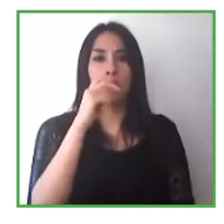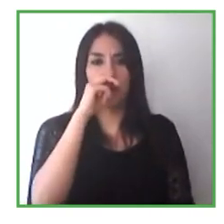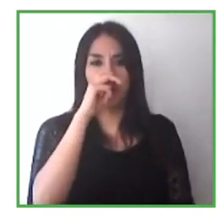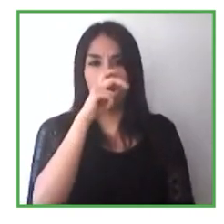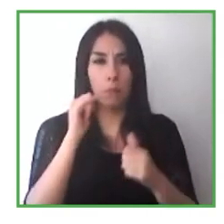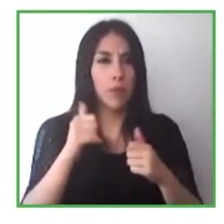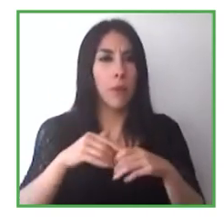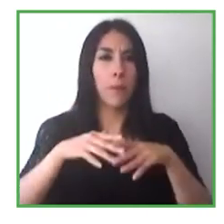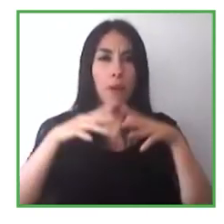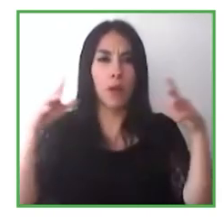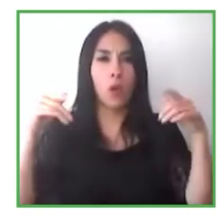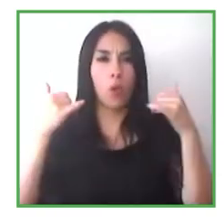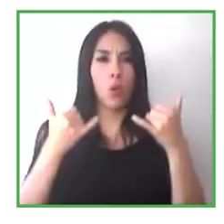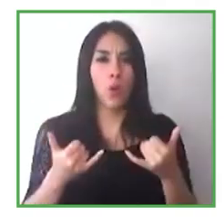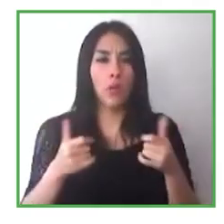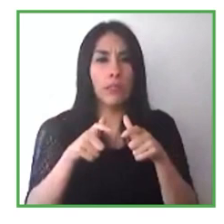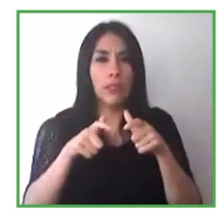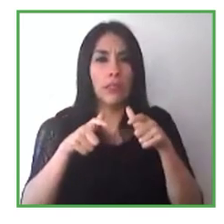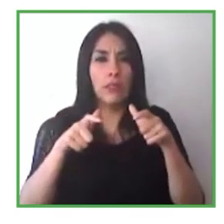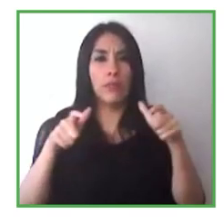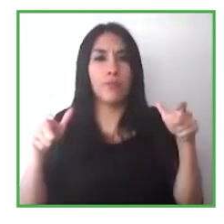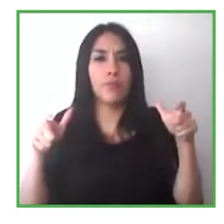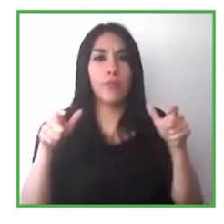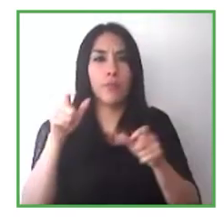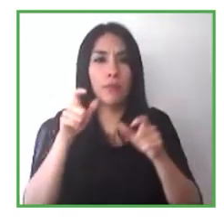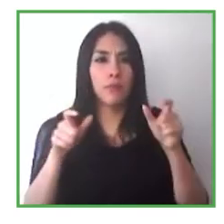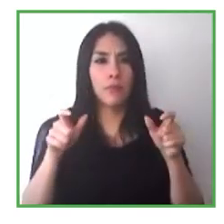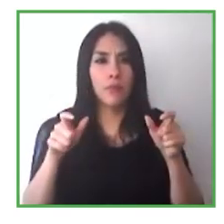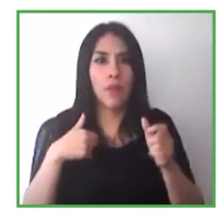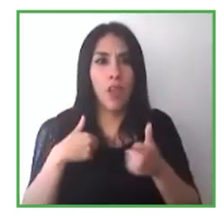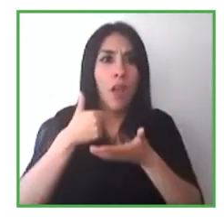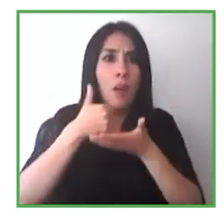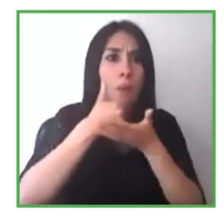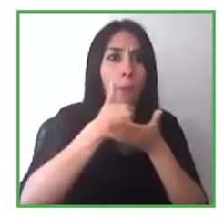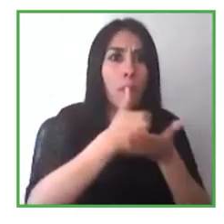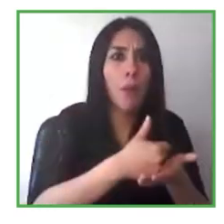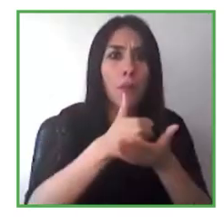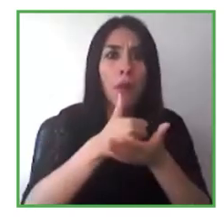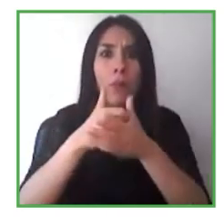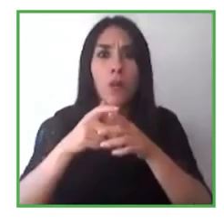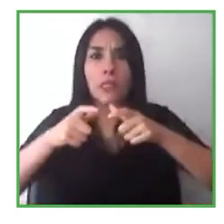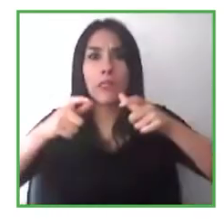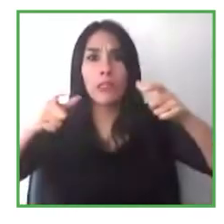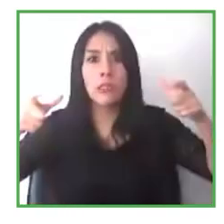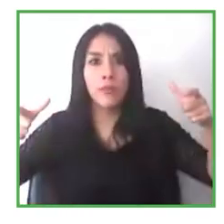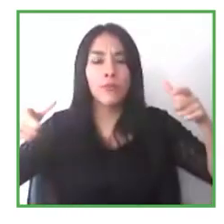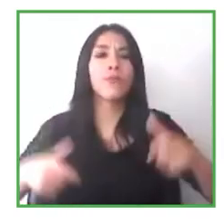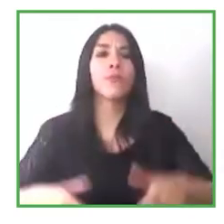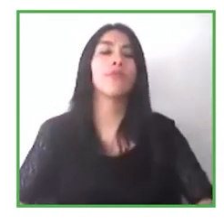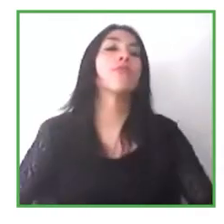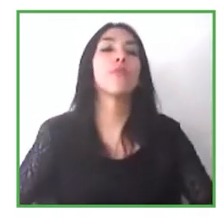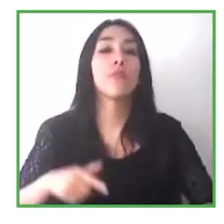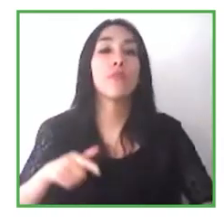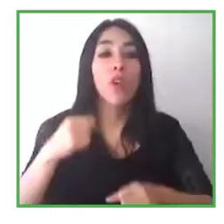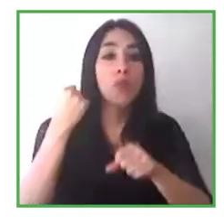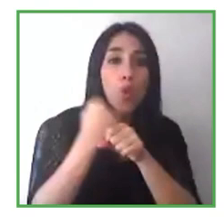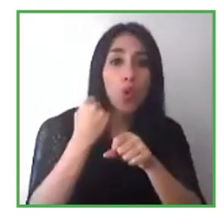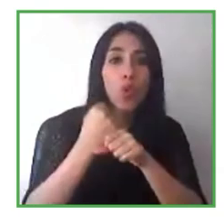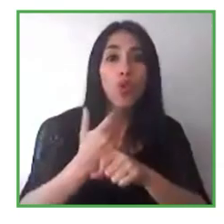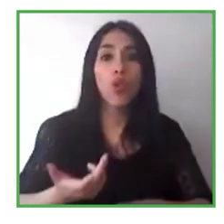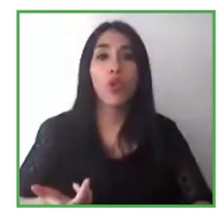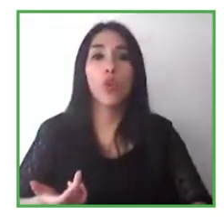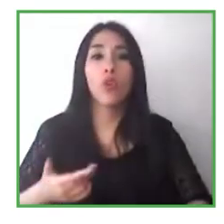personas que son capaces de hacer las cosas, más personas que no tienen trabajo. Pero voy a ir